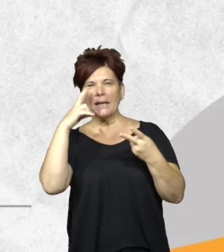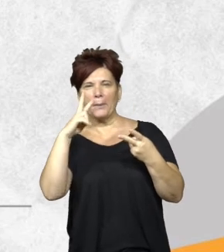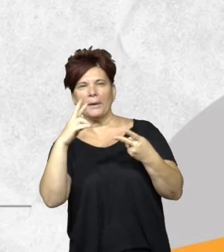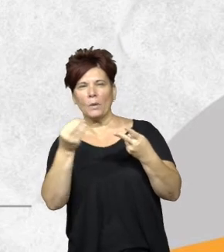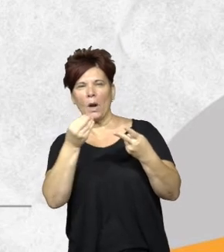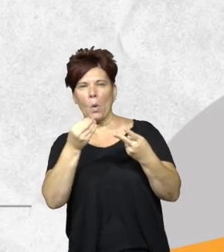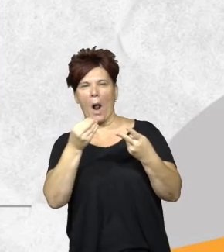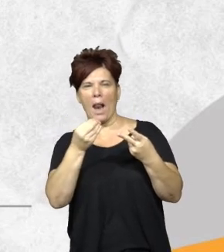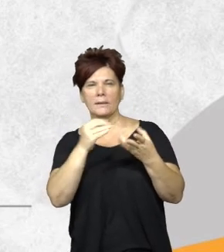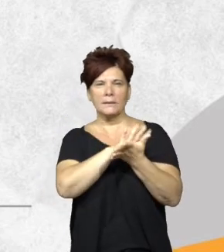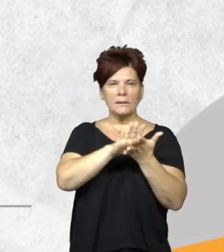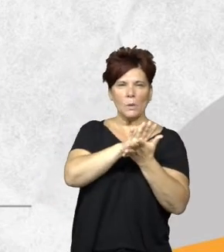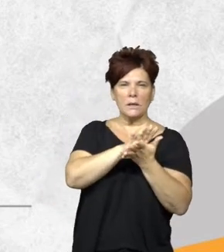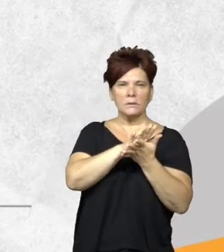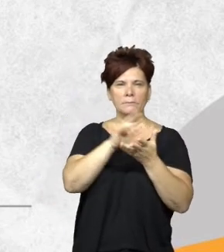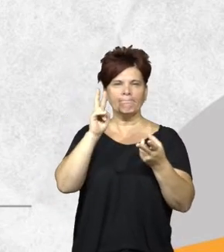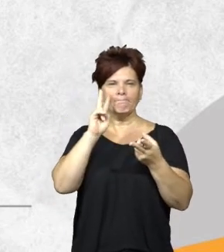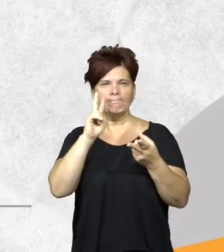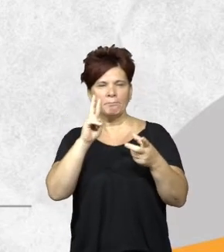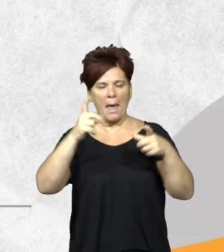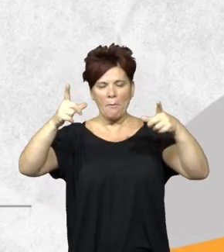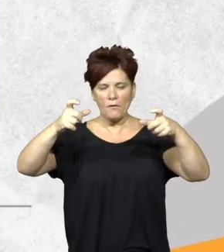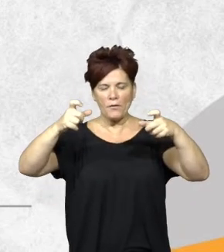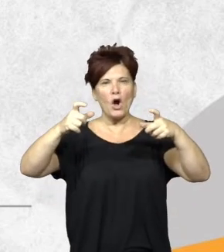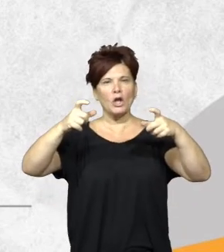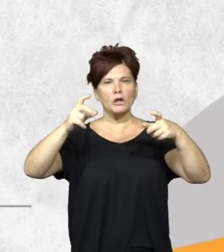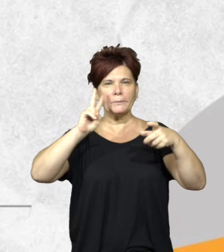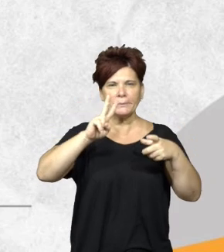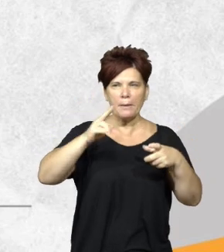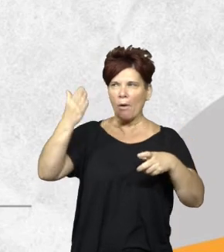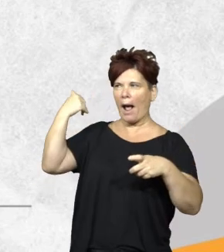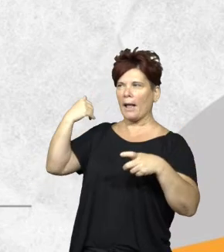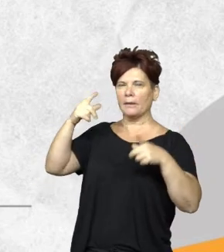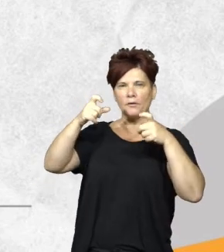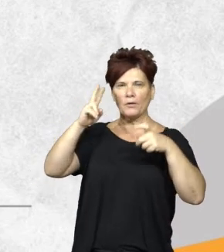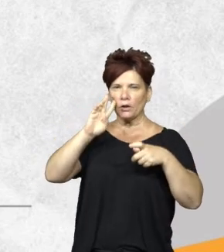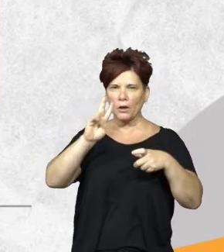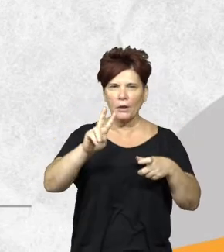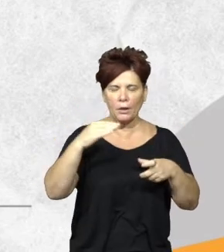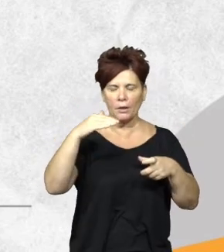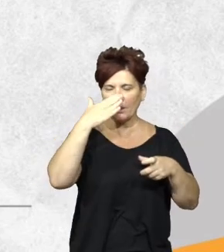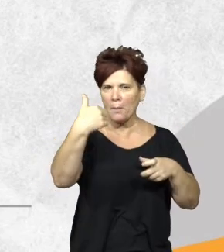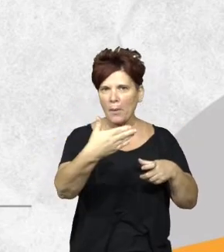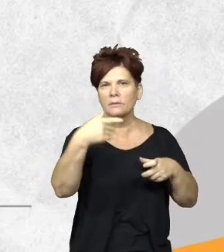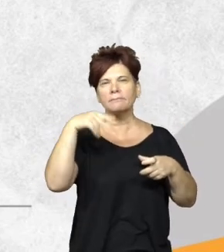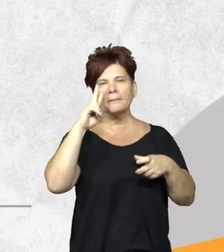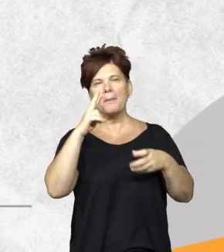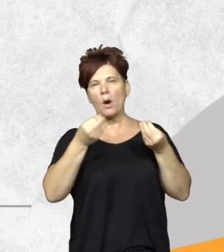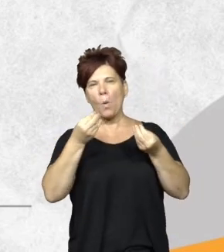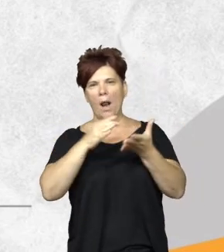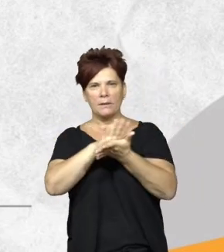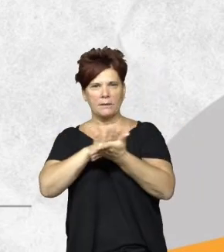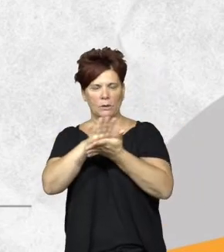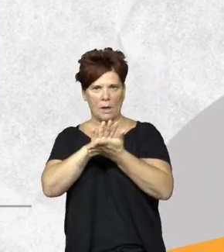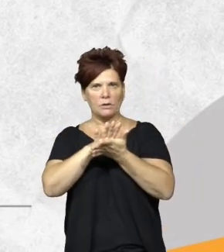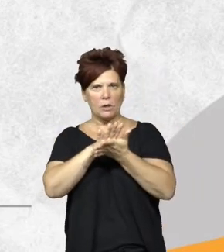alertas y miramos la imagen previa y la imagen posterior para validar esas alertas aquellas alertas